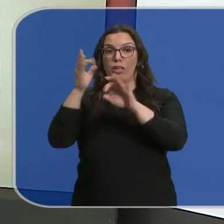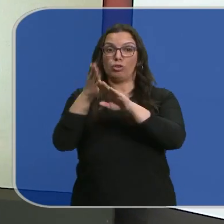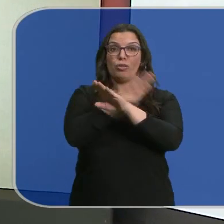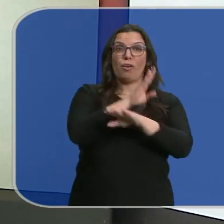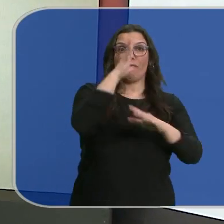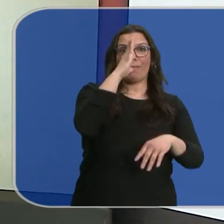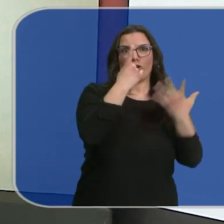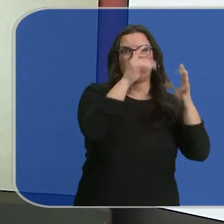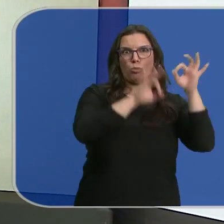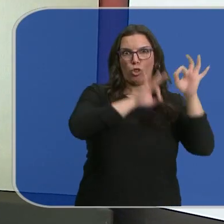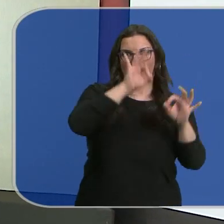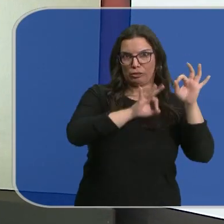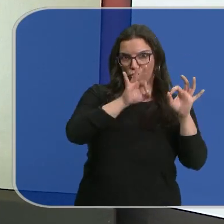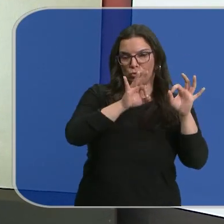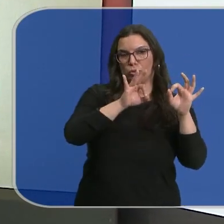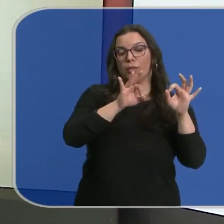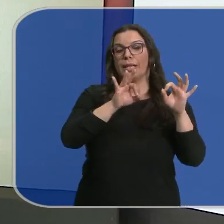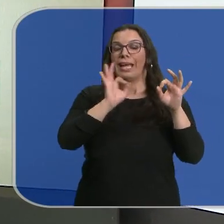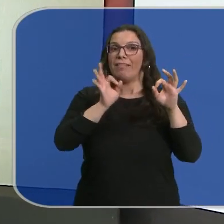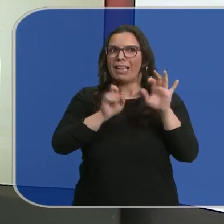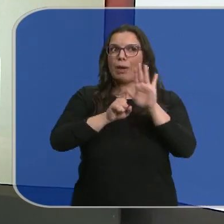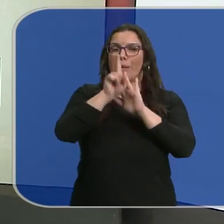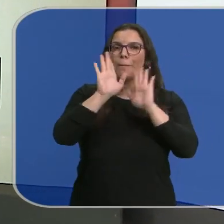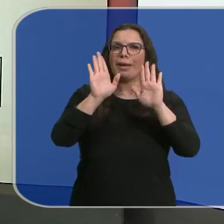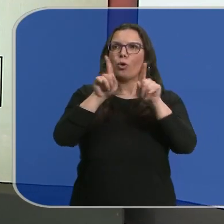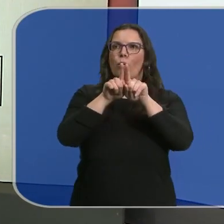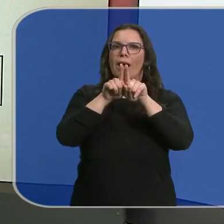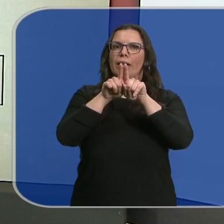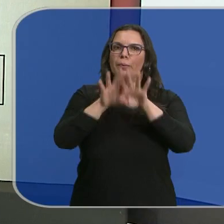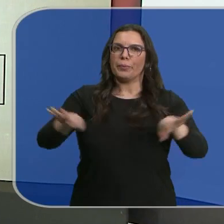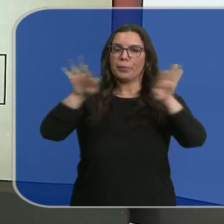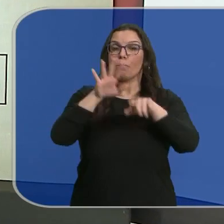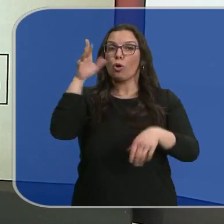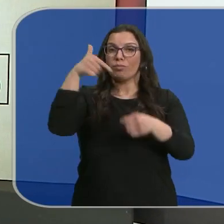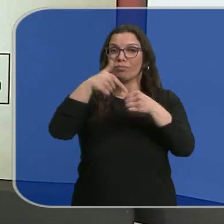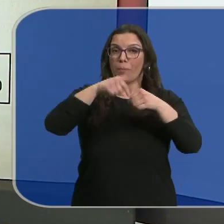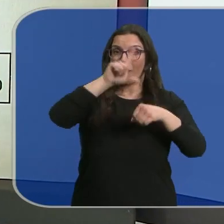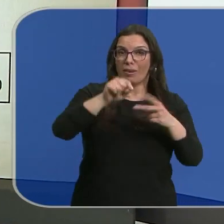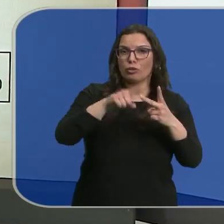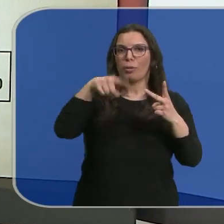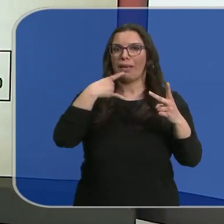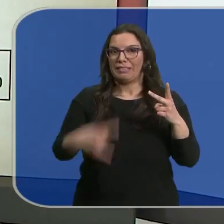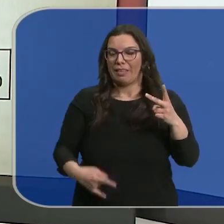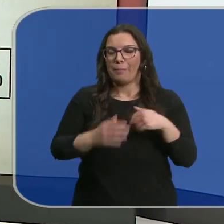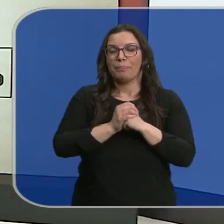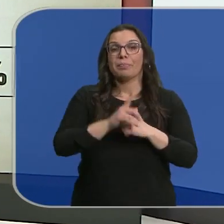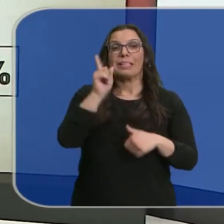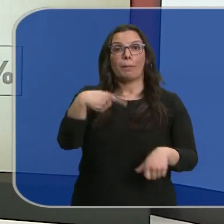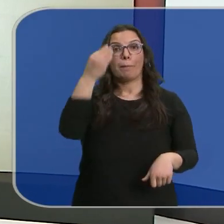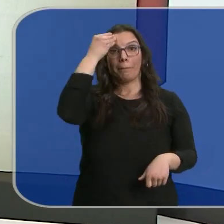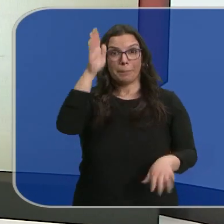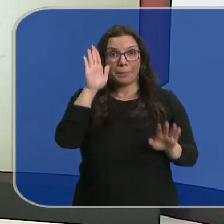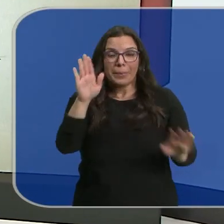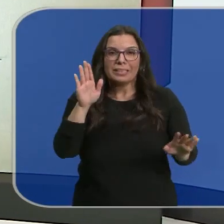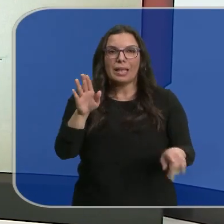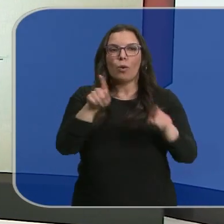febrero que fue del 6%. Esa desaceleración se debe a la caída del coste de los carburantes y a la electricidad. También hay que tener en